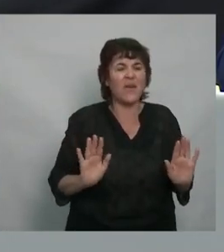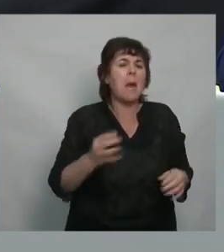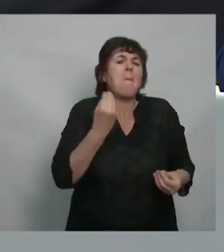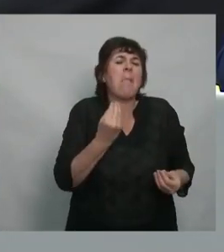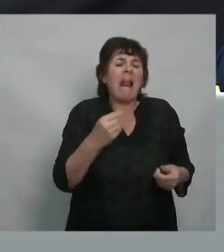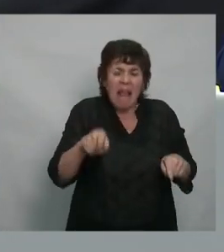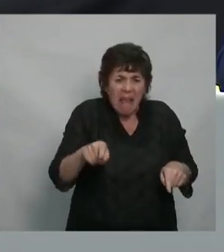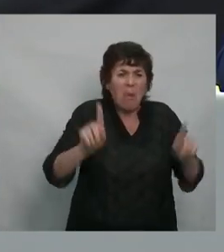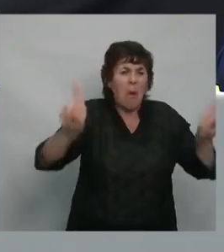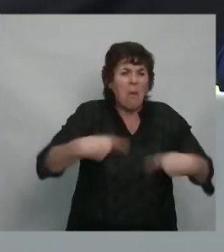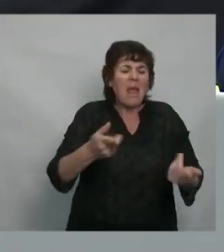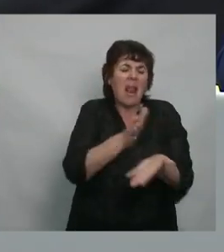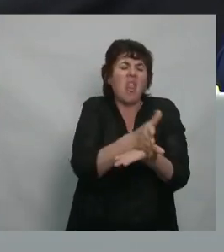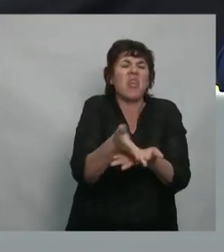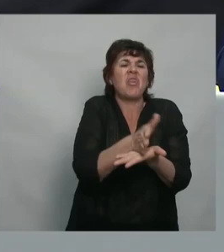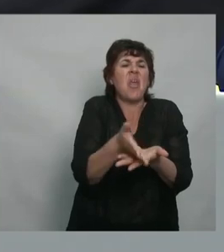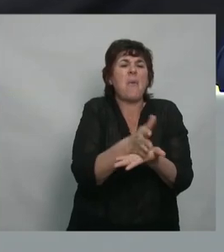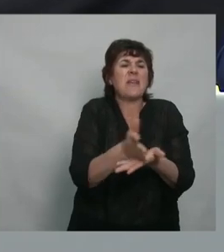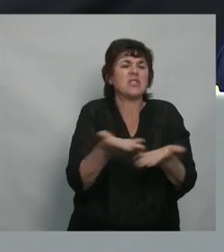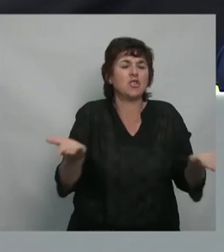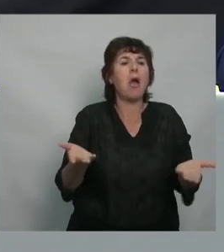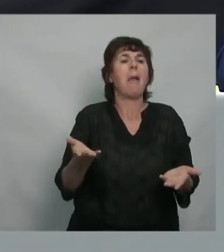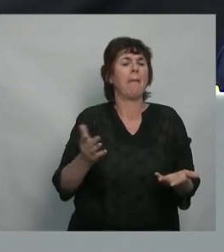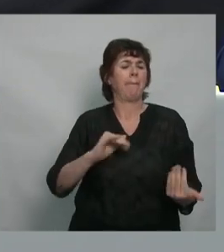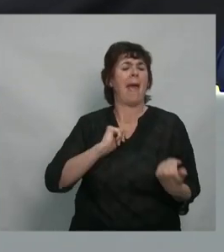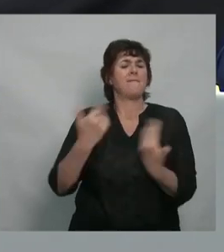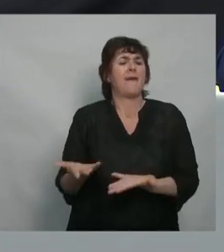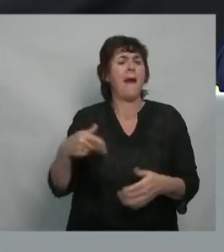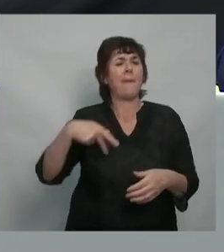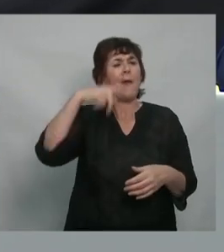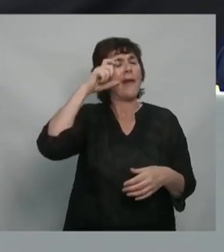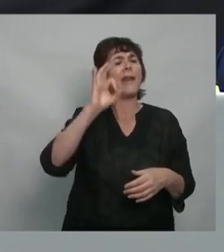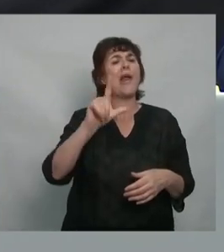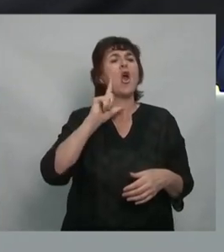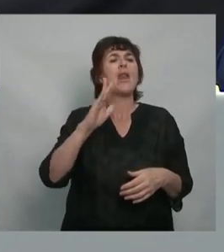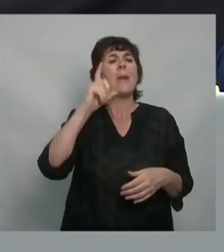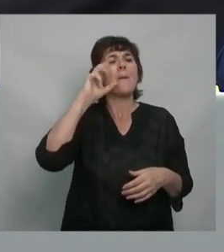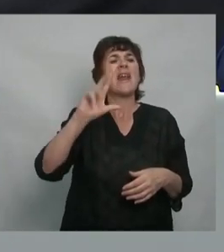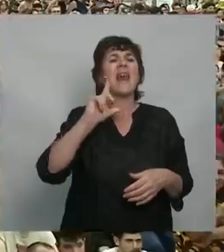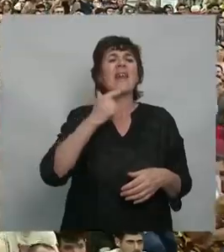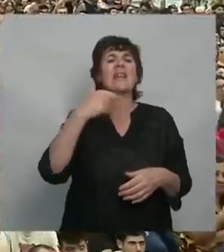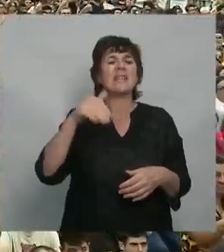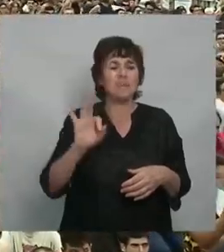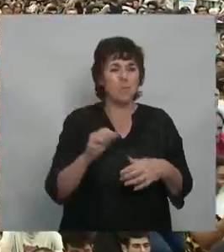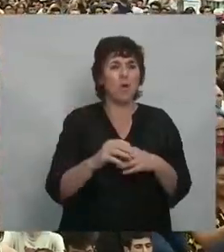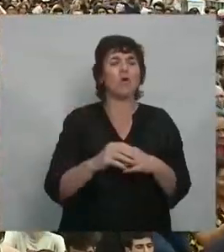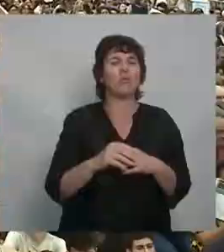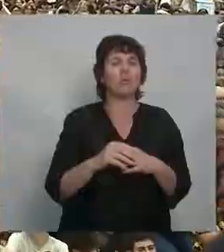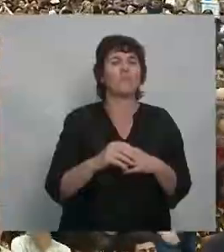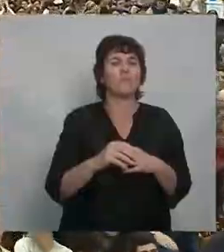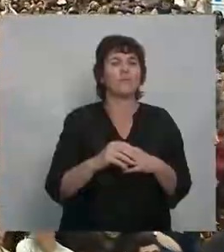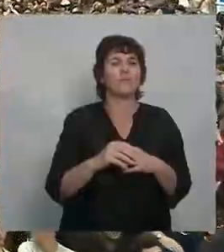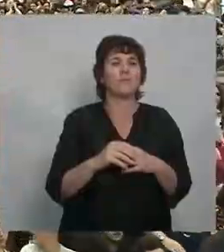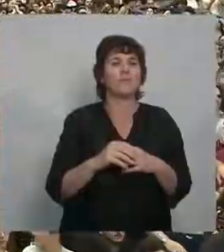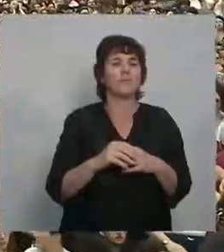dividir y ser funcional al neoliberalismo. Tenemos que acostumbrarnos a